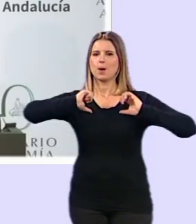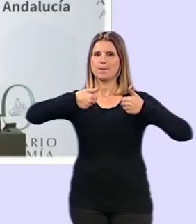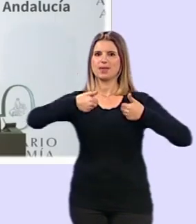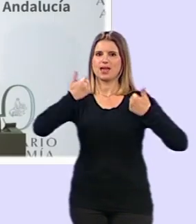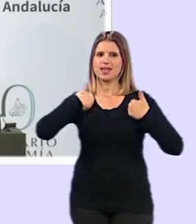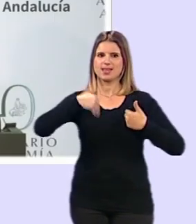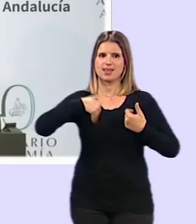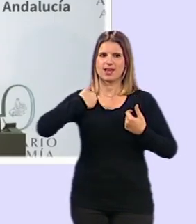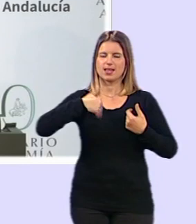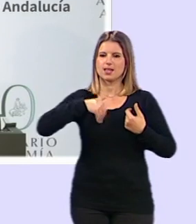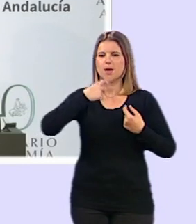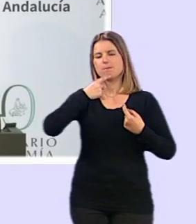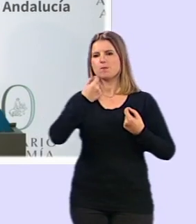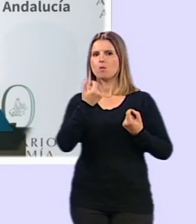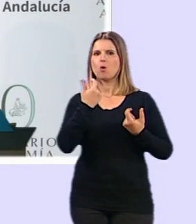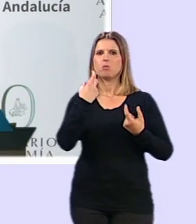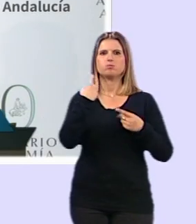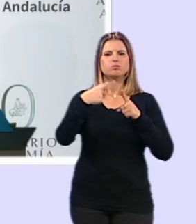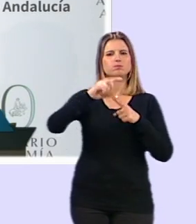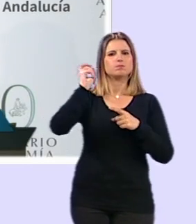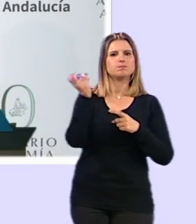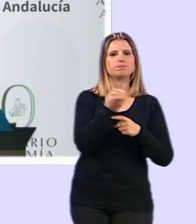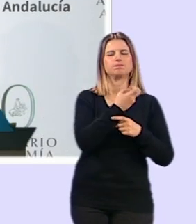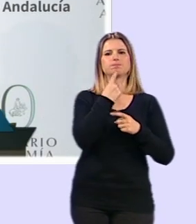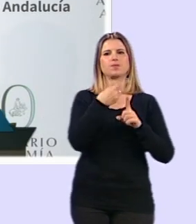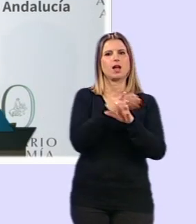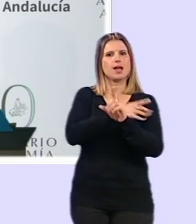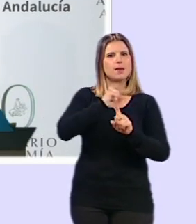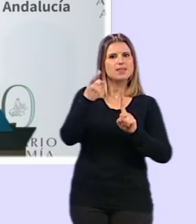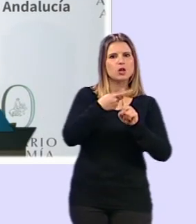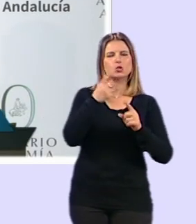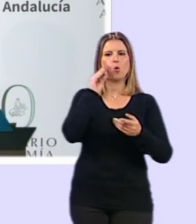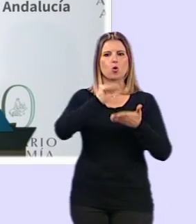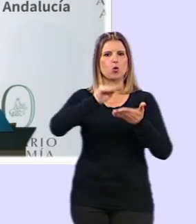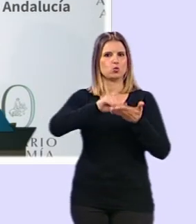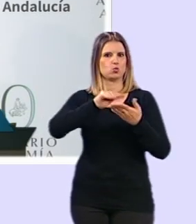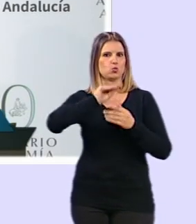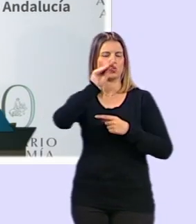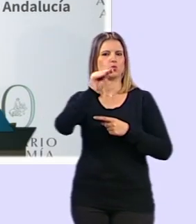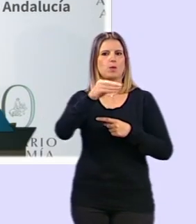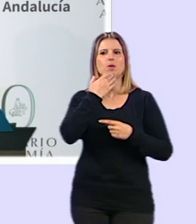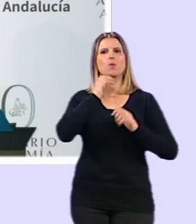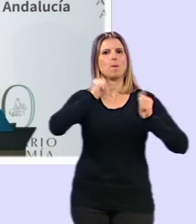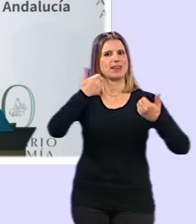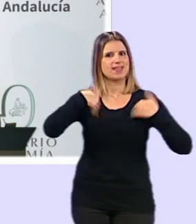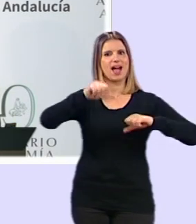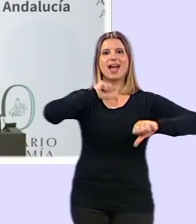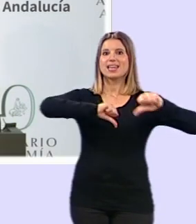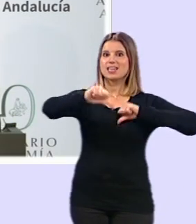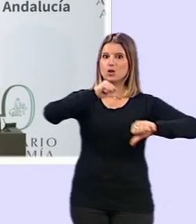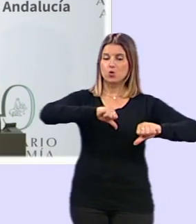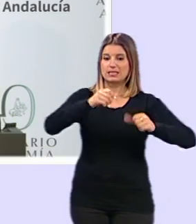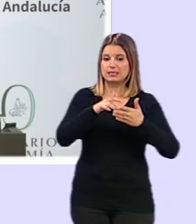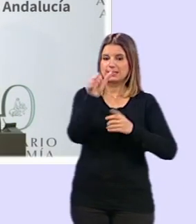que es la actividad, tanto a nivel de medios diagnósticos, de primeras consultas, como actividad quirúrgica. De ahí que estemos ya